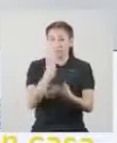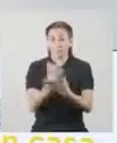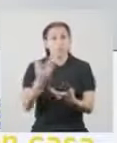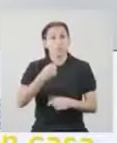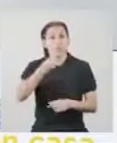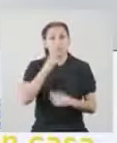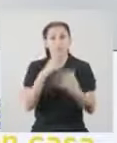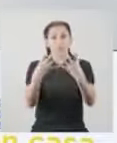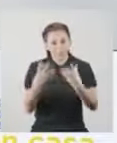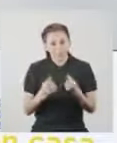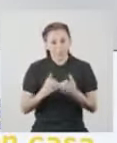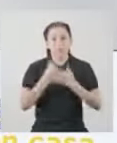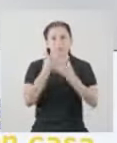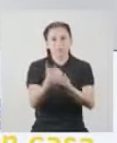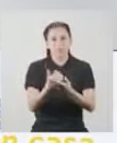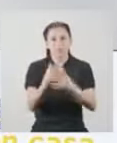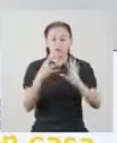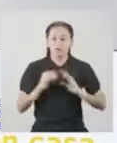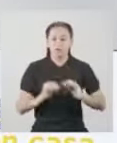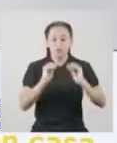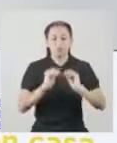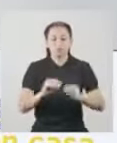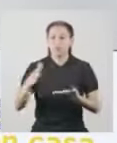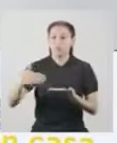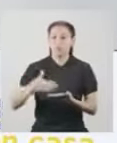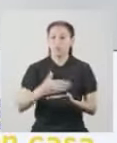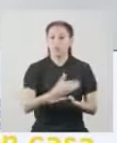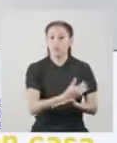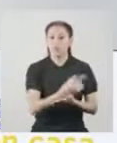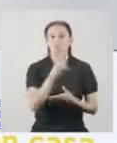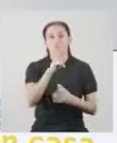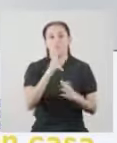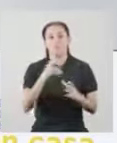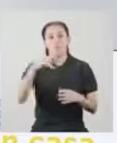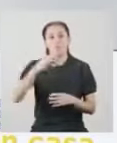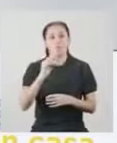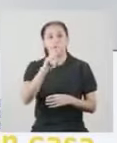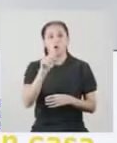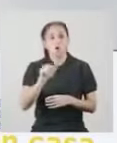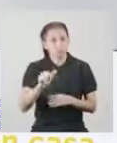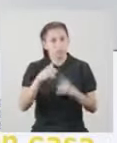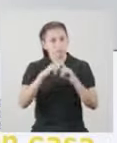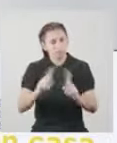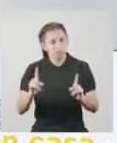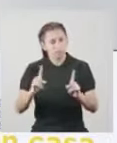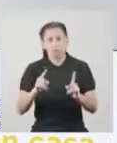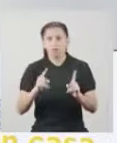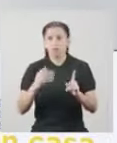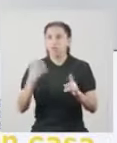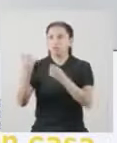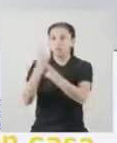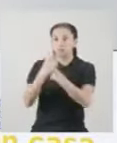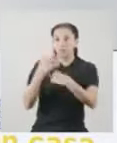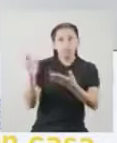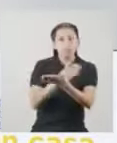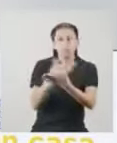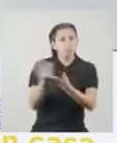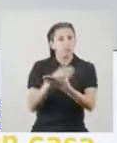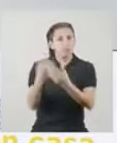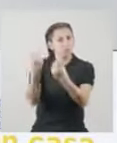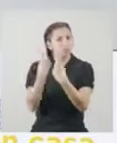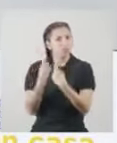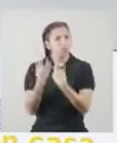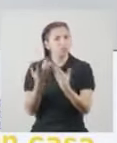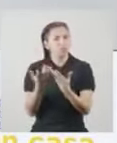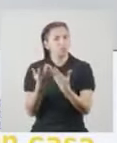este caso es que las chicas quieren ayudar con el cultivo Crianza de las truchas en los estanques o las pozas Pero nadie les ha enseñado cómo hacerlo